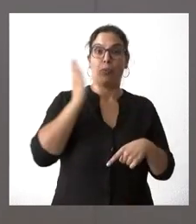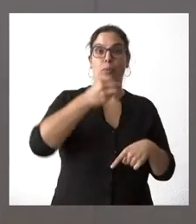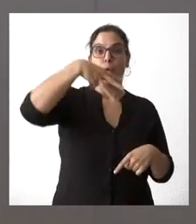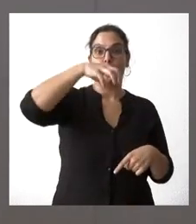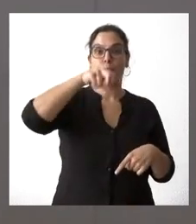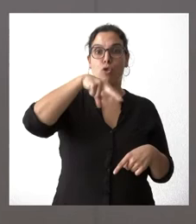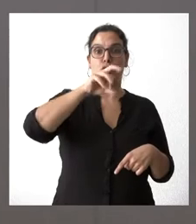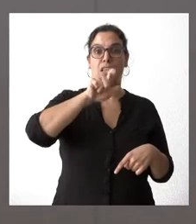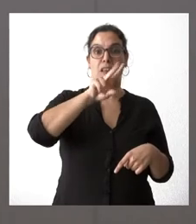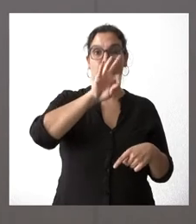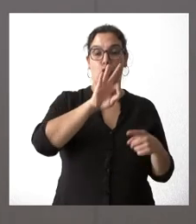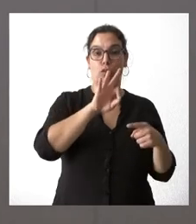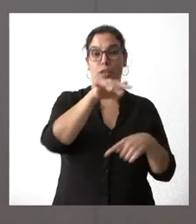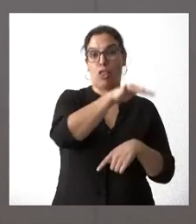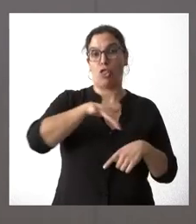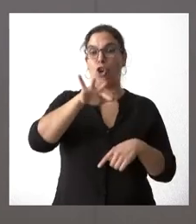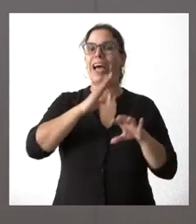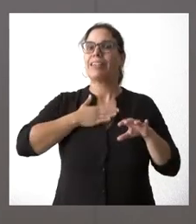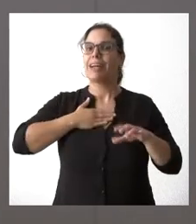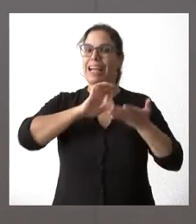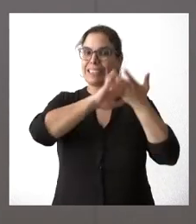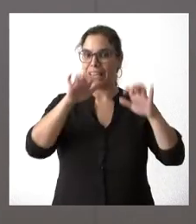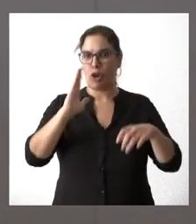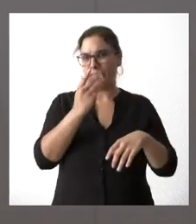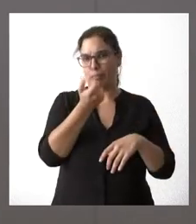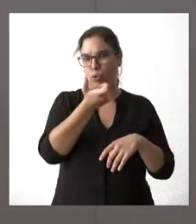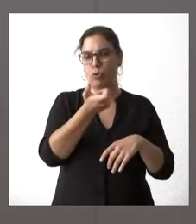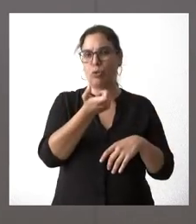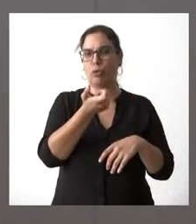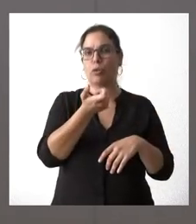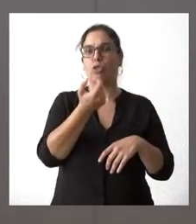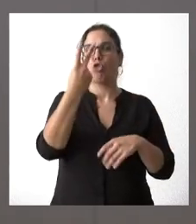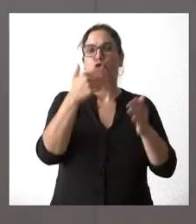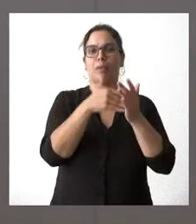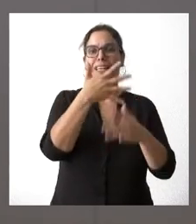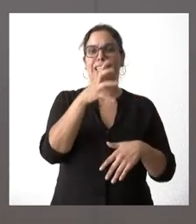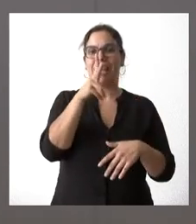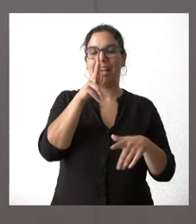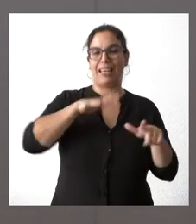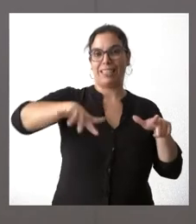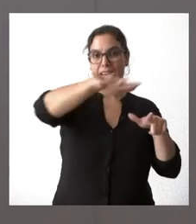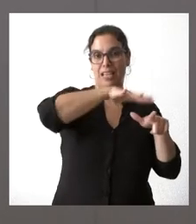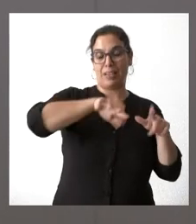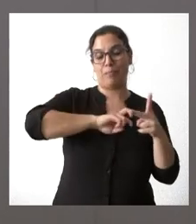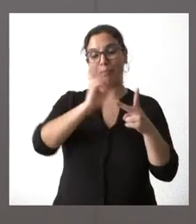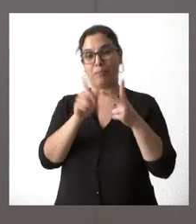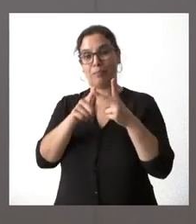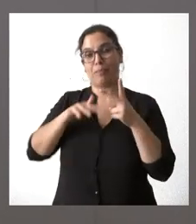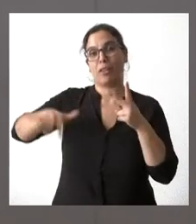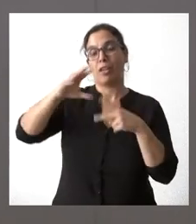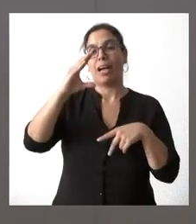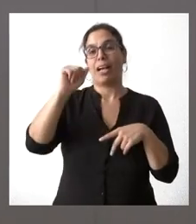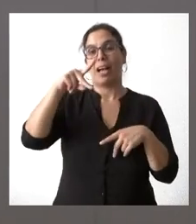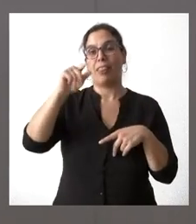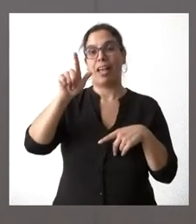estaríamos hablando, en la parte de Castilla y León, que es la menos afectada, unas 2.500 hectáreas, y el que afecta a Candelario,